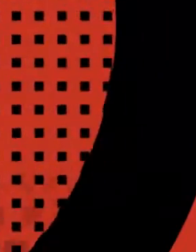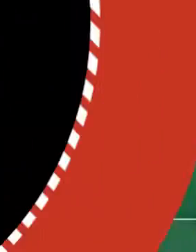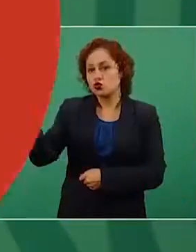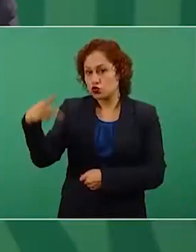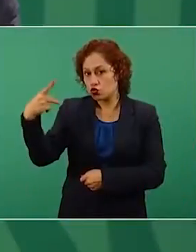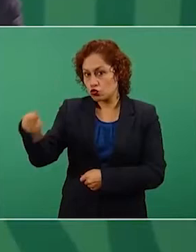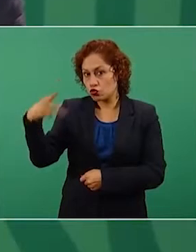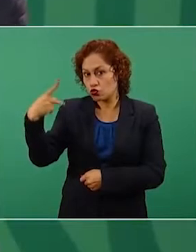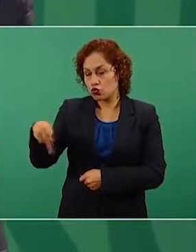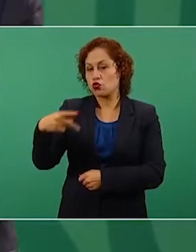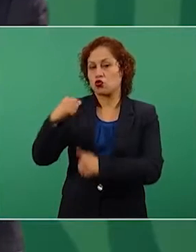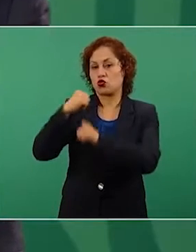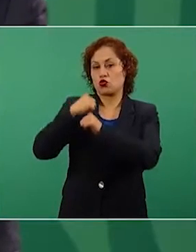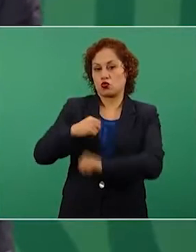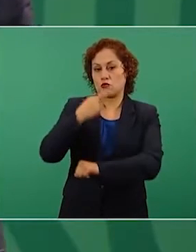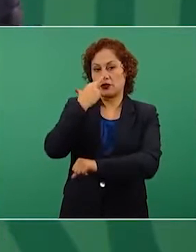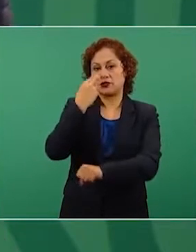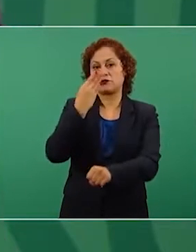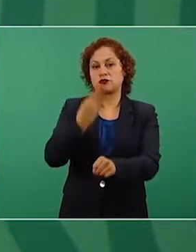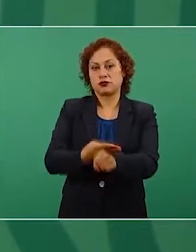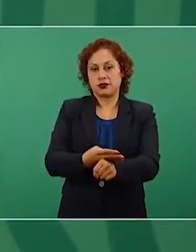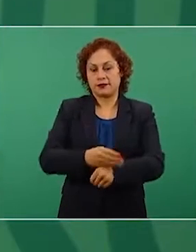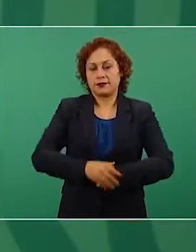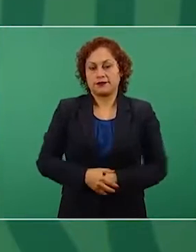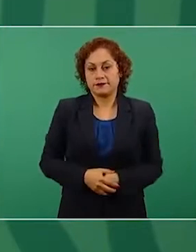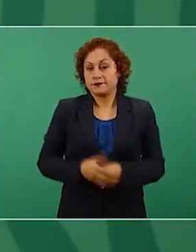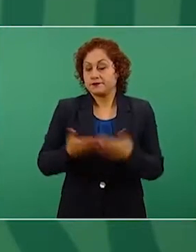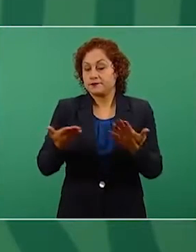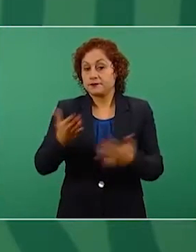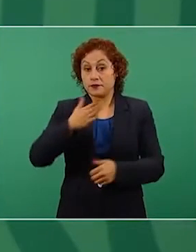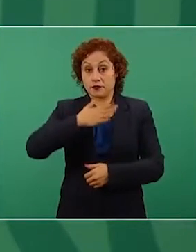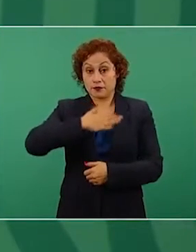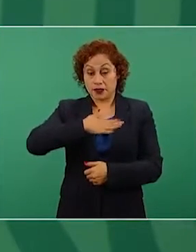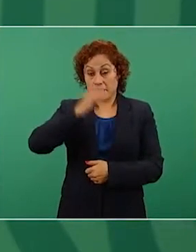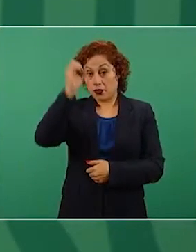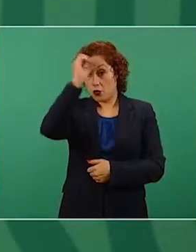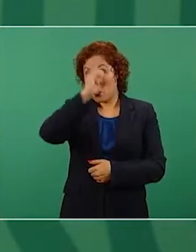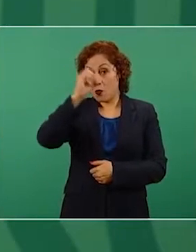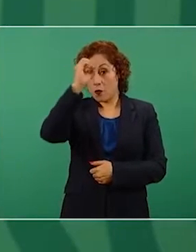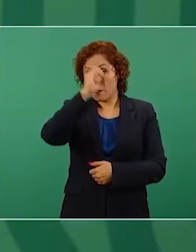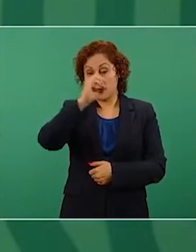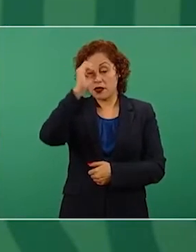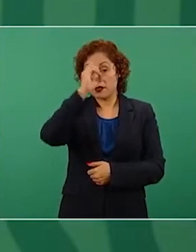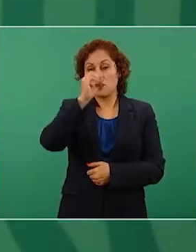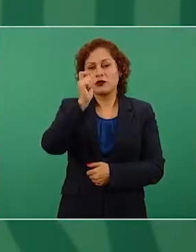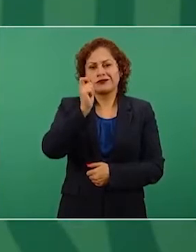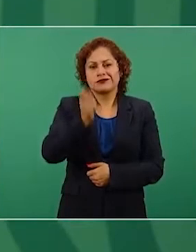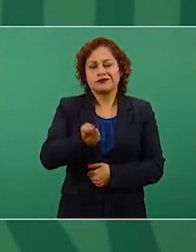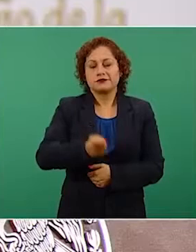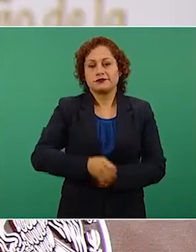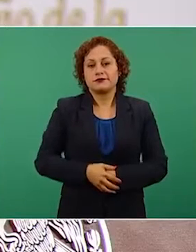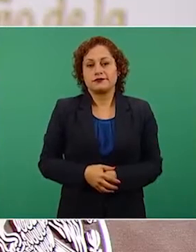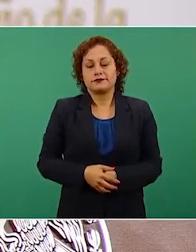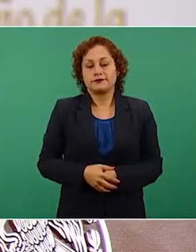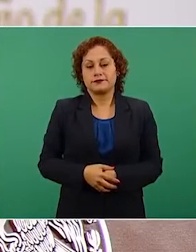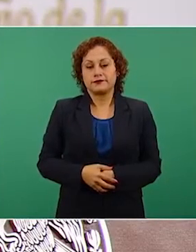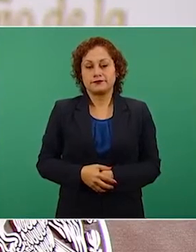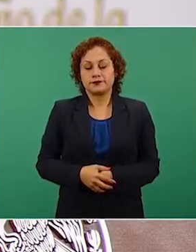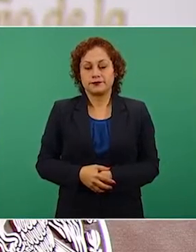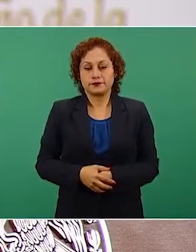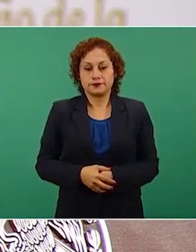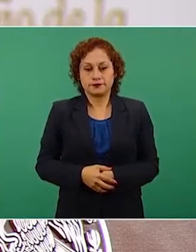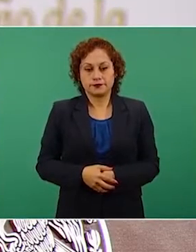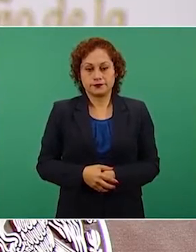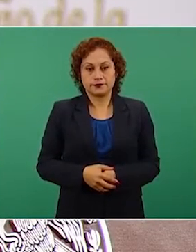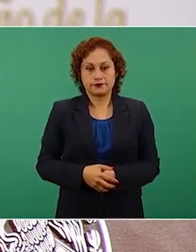Mi opinión es de que no se